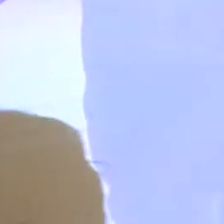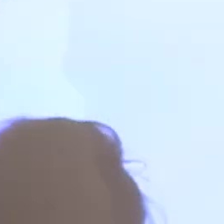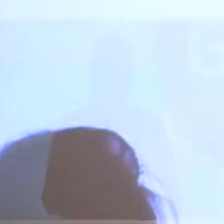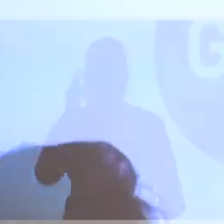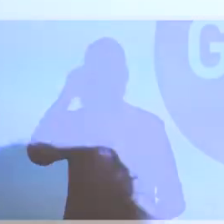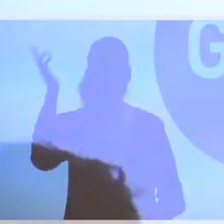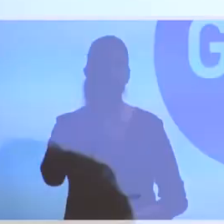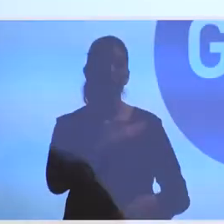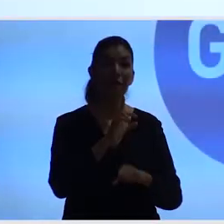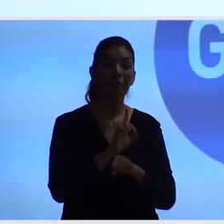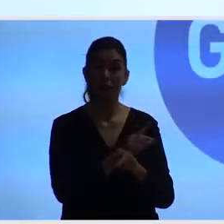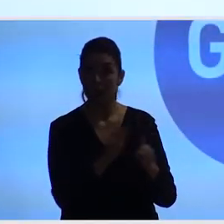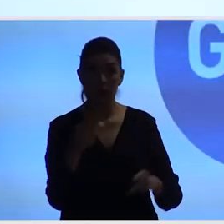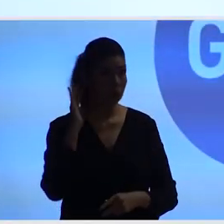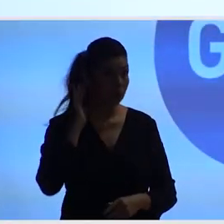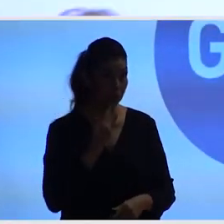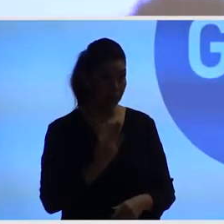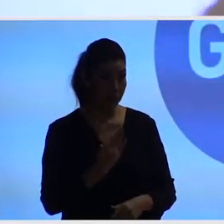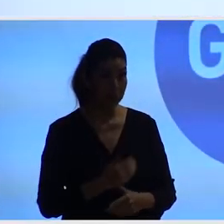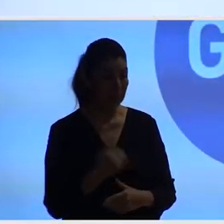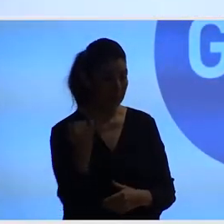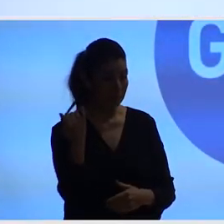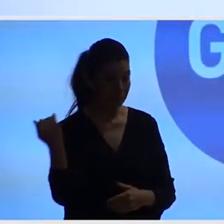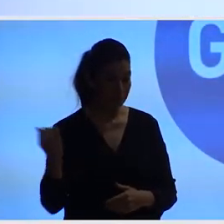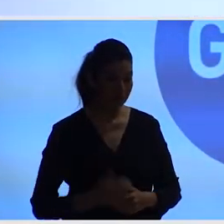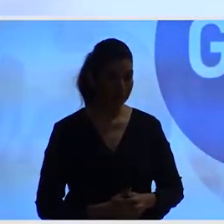Buenos días a todos. ¿Se escucha bien, sí? Sí. Vale.